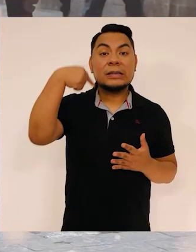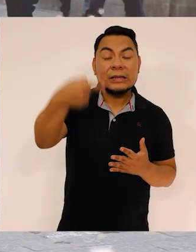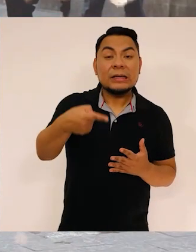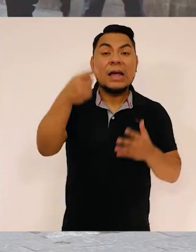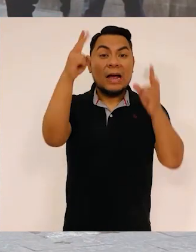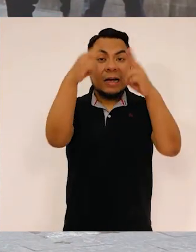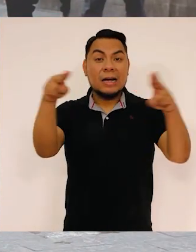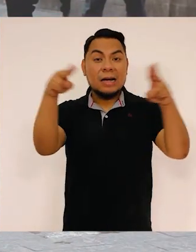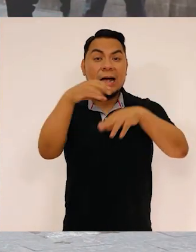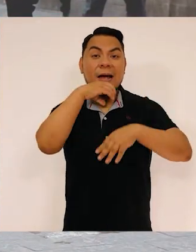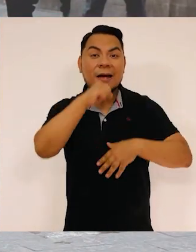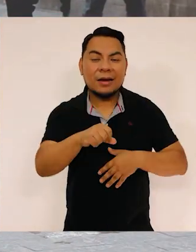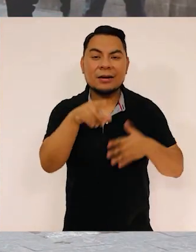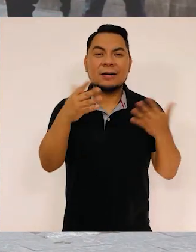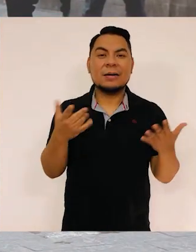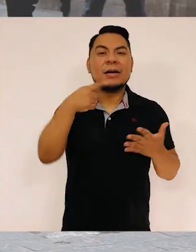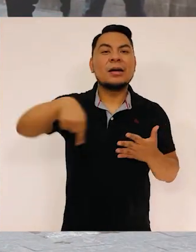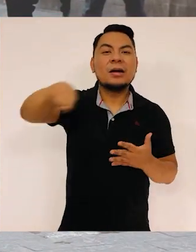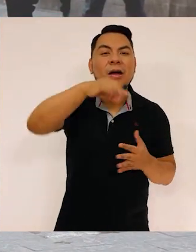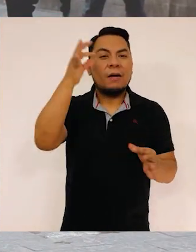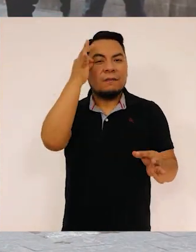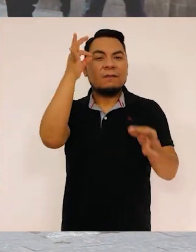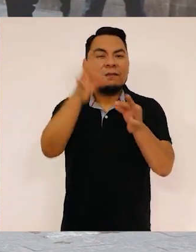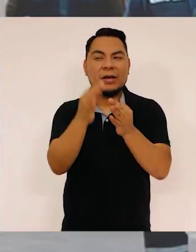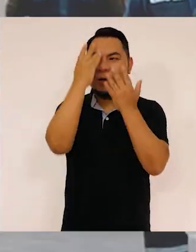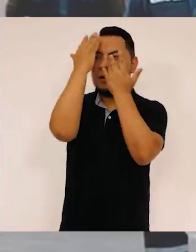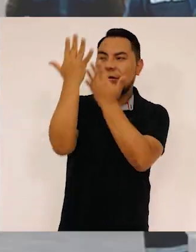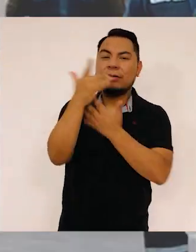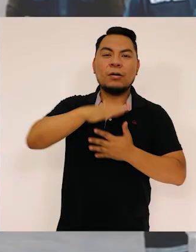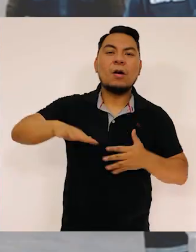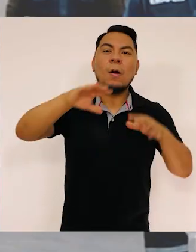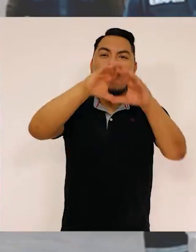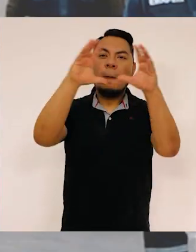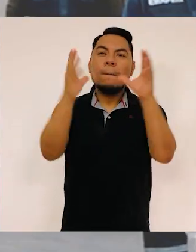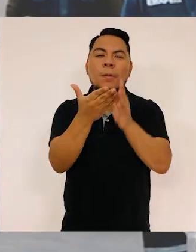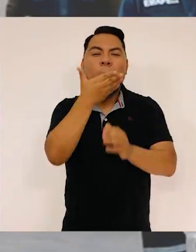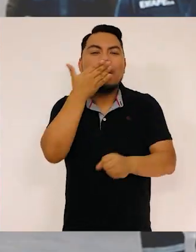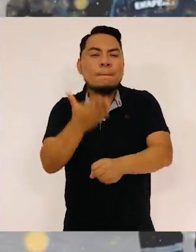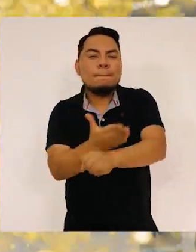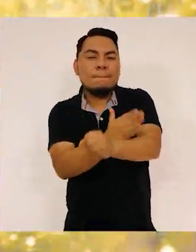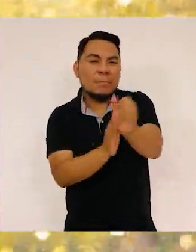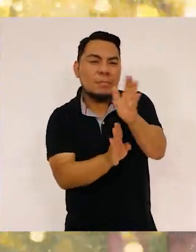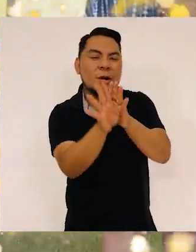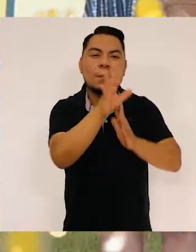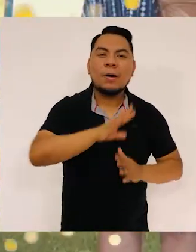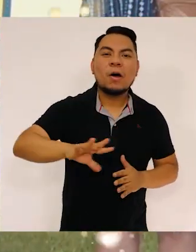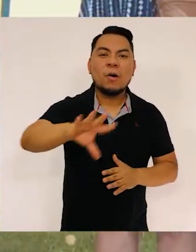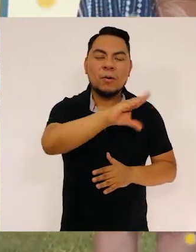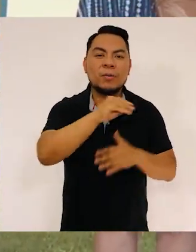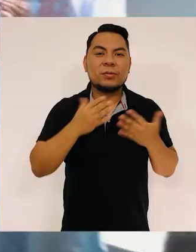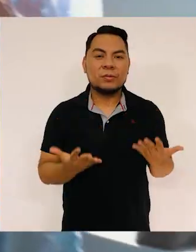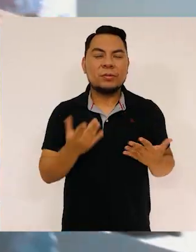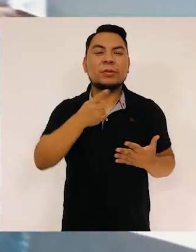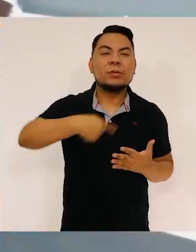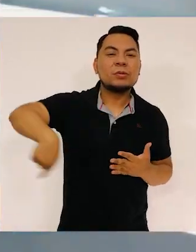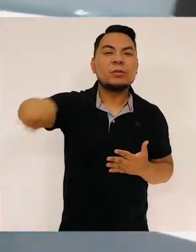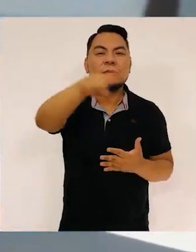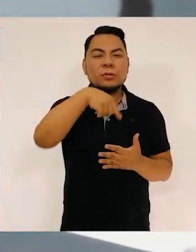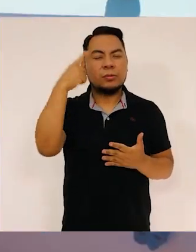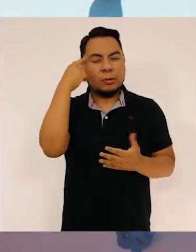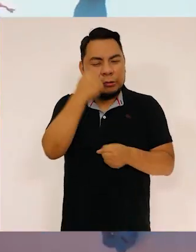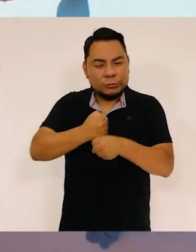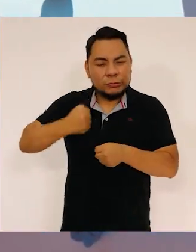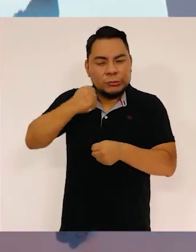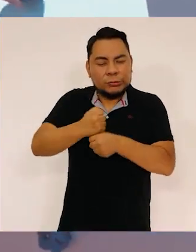Renovemos en esta Navidad nuestra fe y esperanza en un mundo cada vez mejor para todos, haciendo